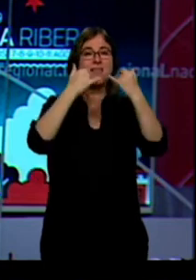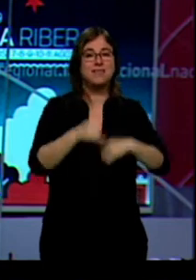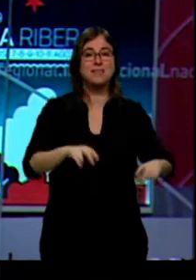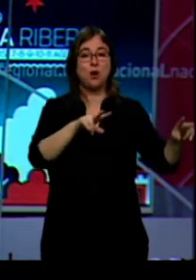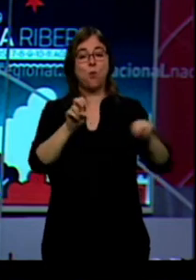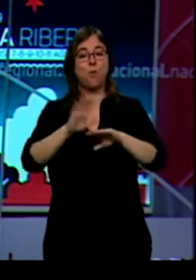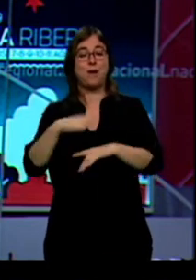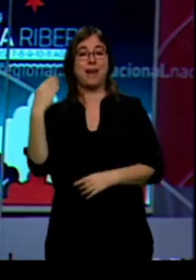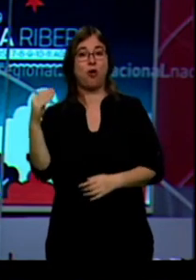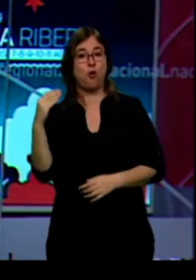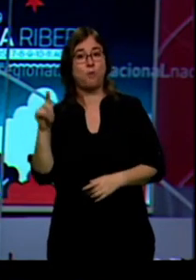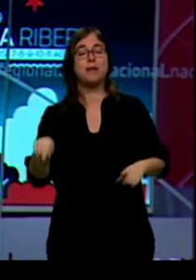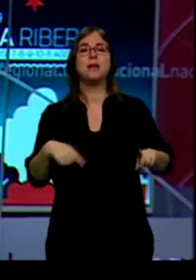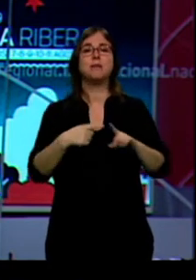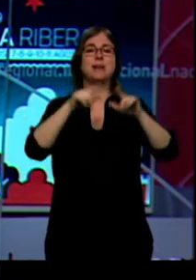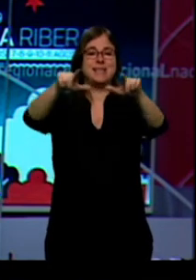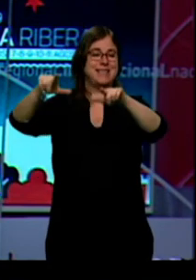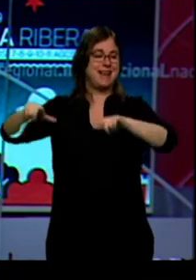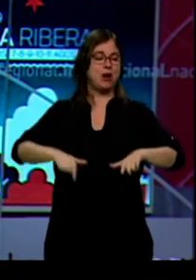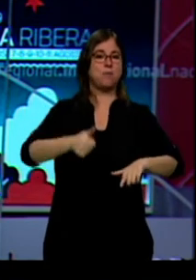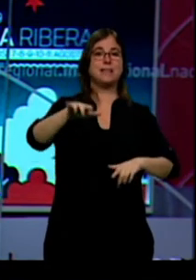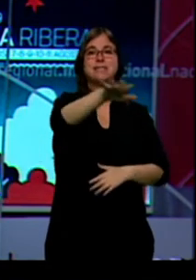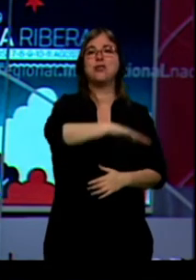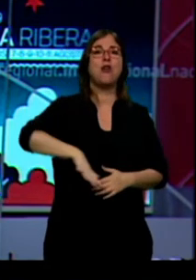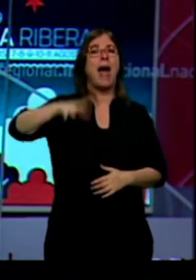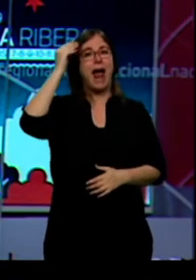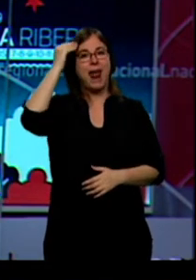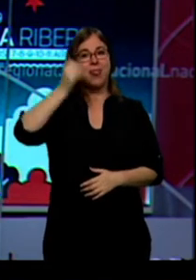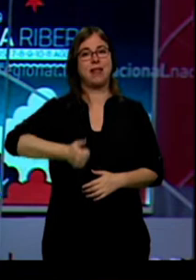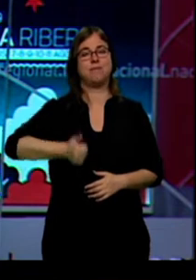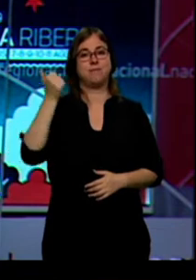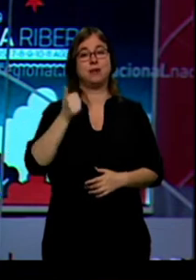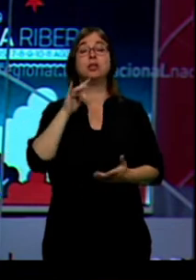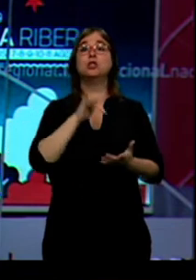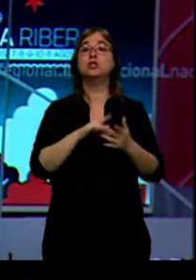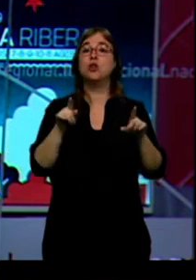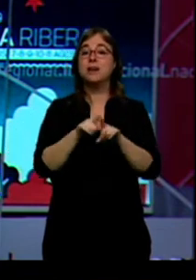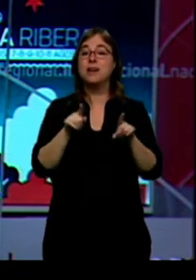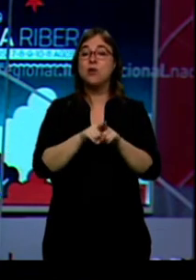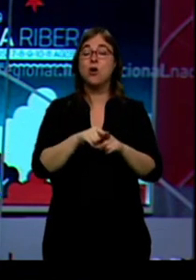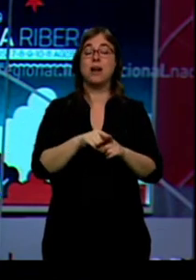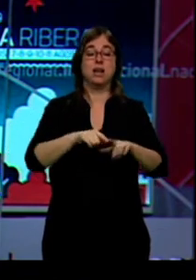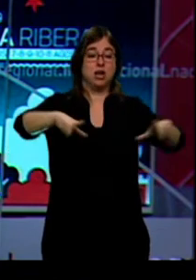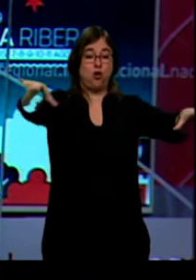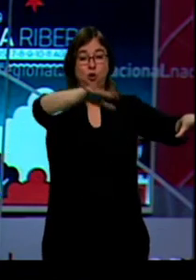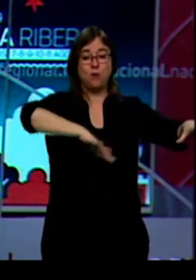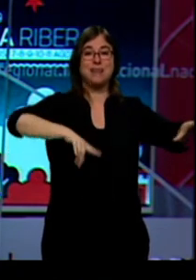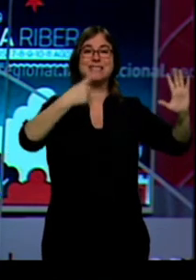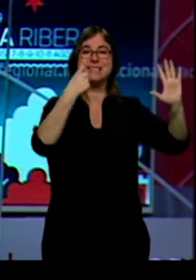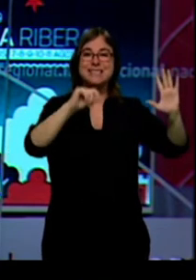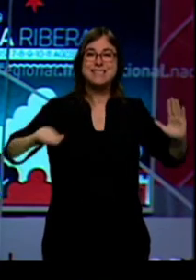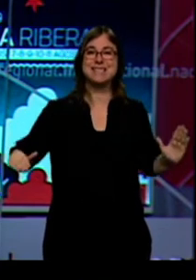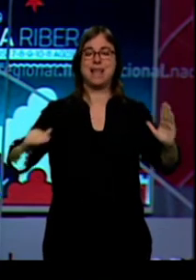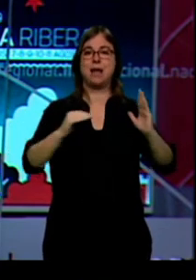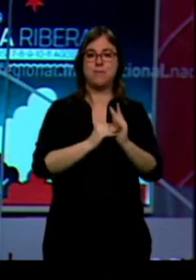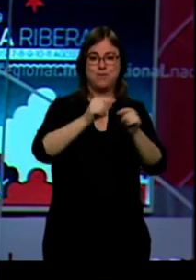y más escenarios repartidos por Aranda. Además, se estrenan un nuevo espacio de 60.000 metros cuadrados, tres veces más grande del que